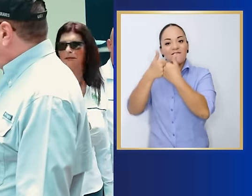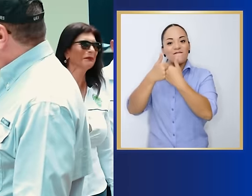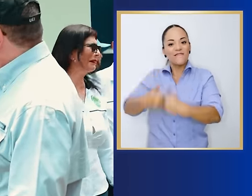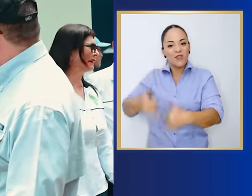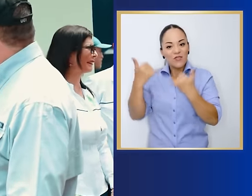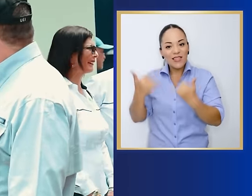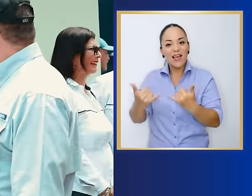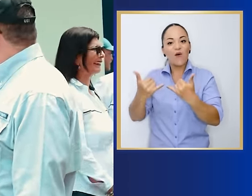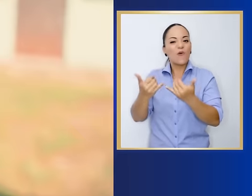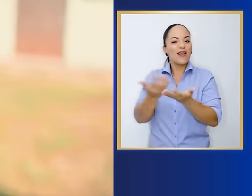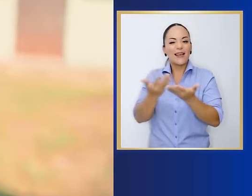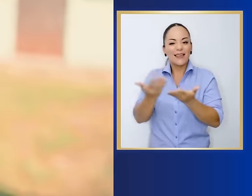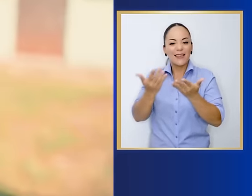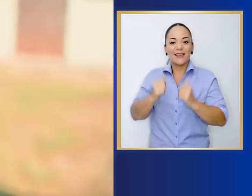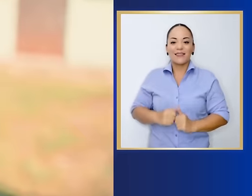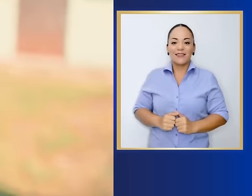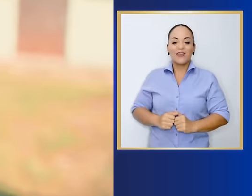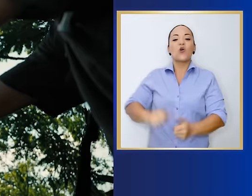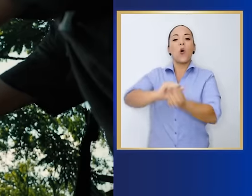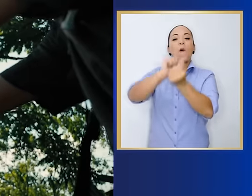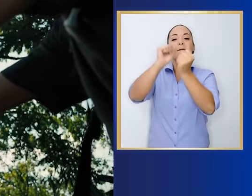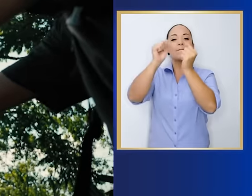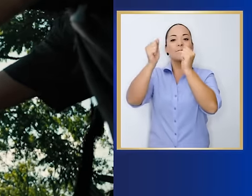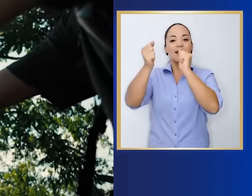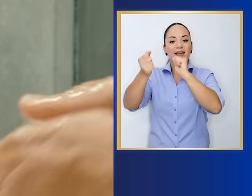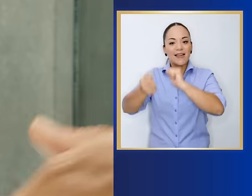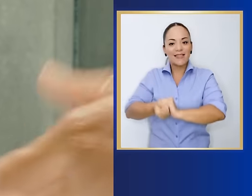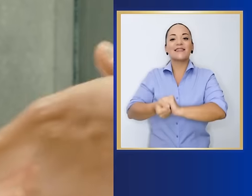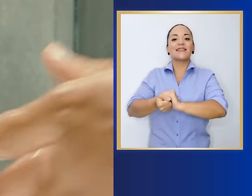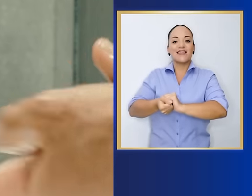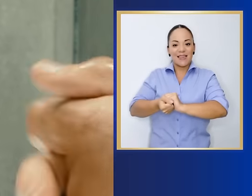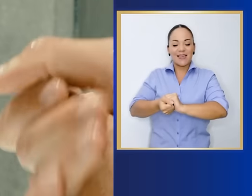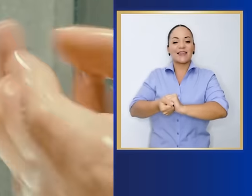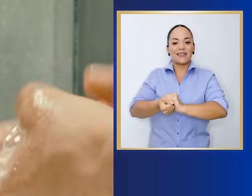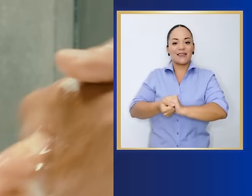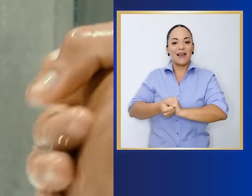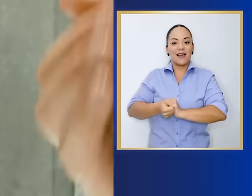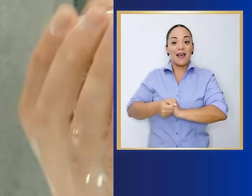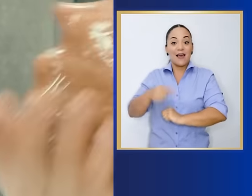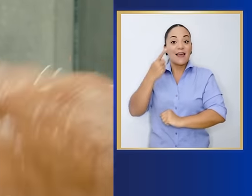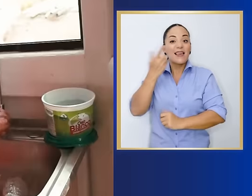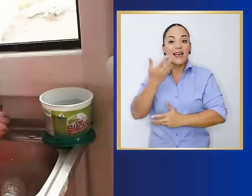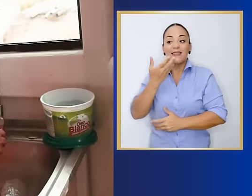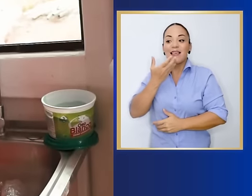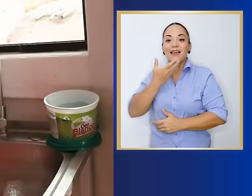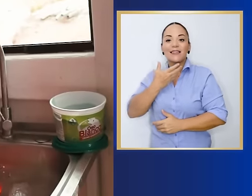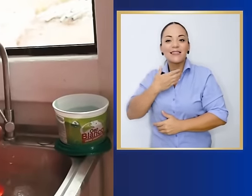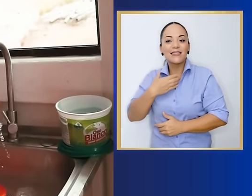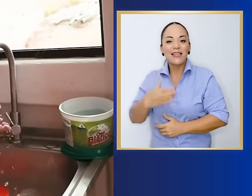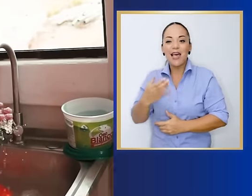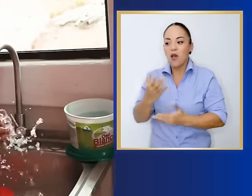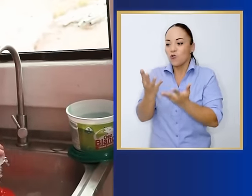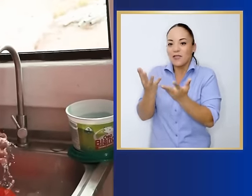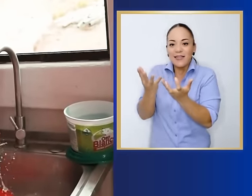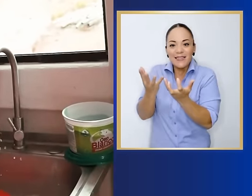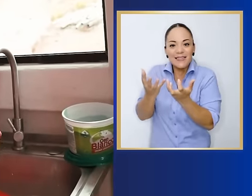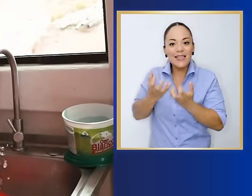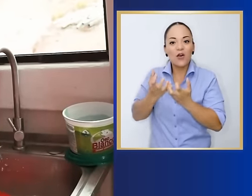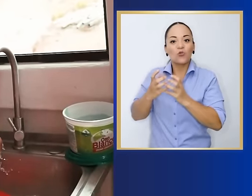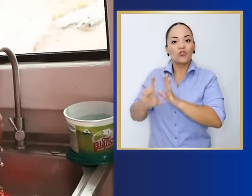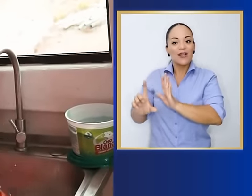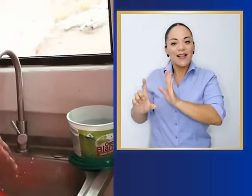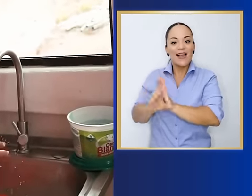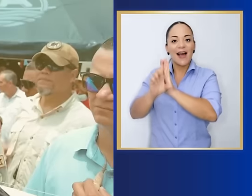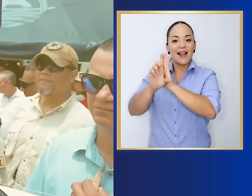de hoy es convertir esos deseos, esas ambiciones